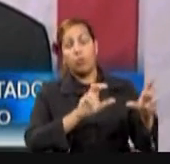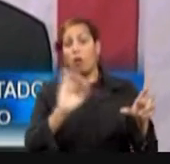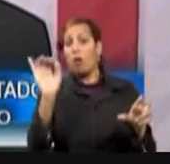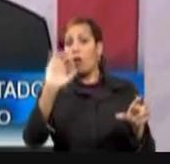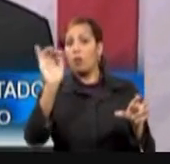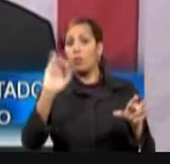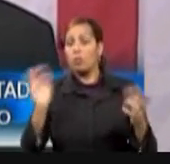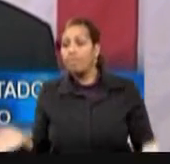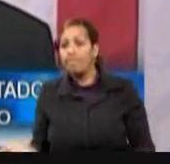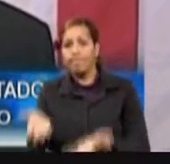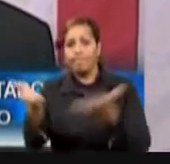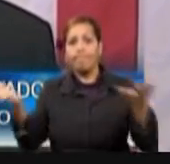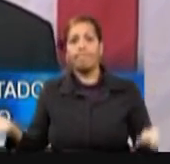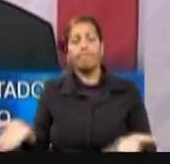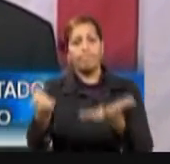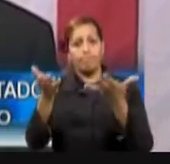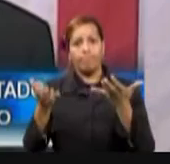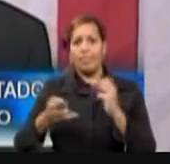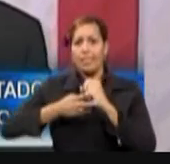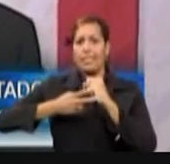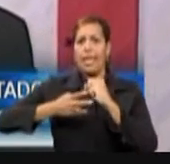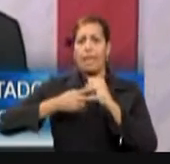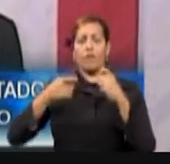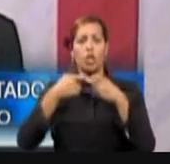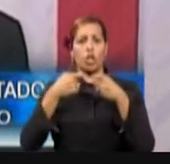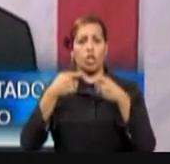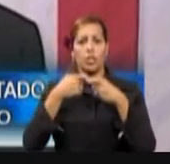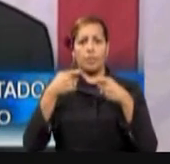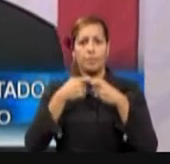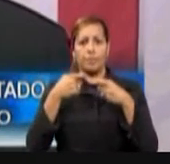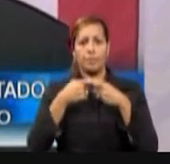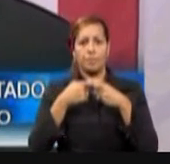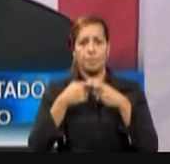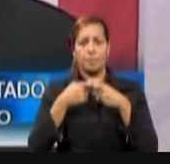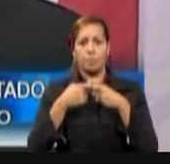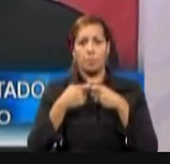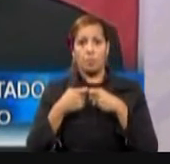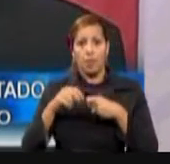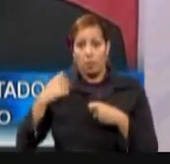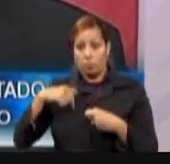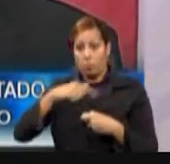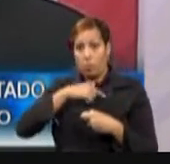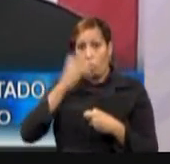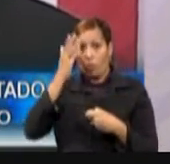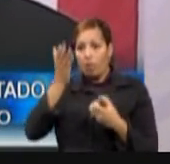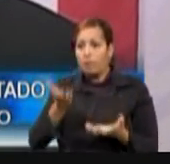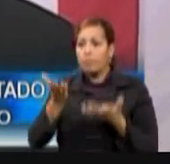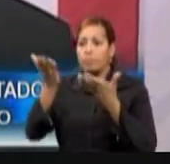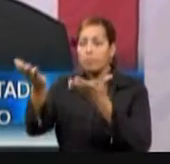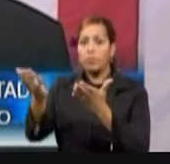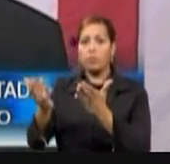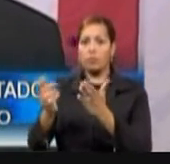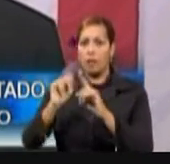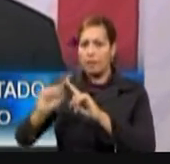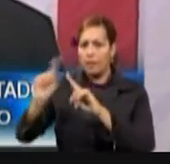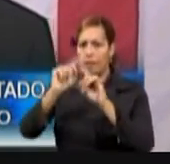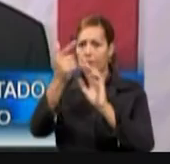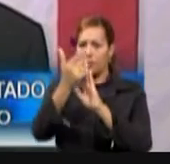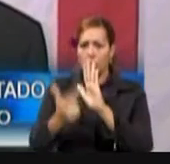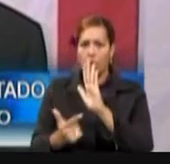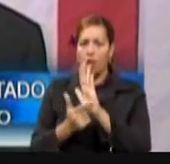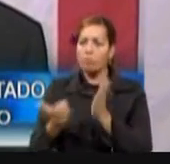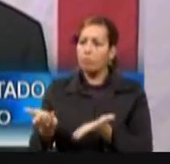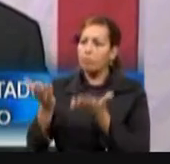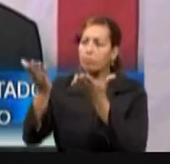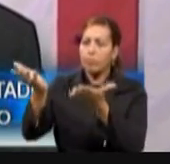a todos los niveles. Con el conjunto de medidas que someteremos en esta sesión, crearemos las condiciones que nos permitirán